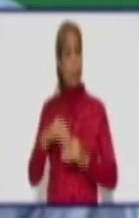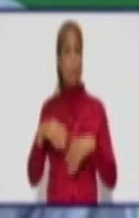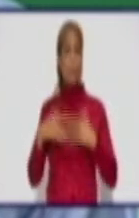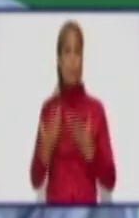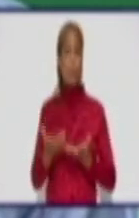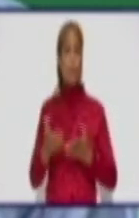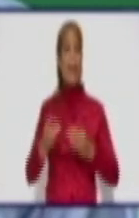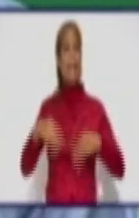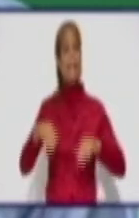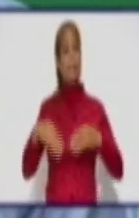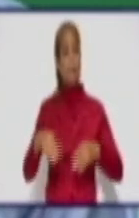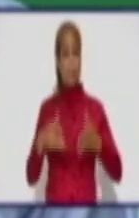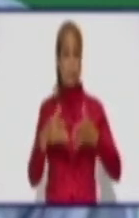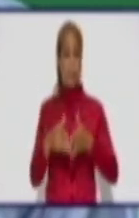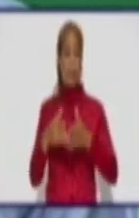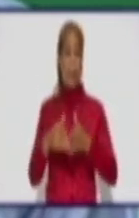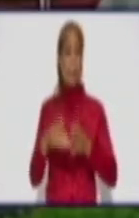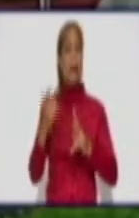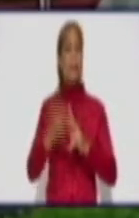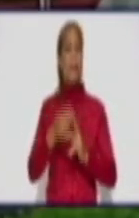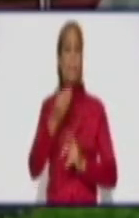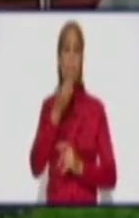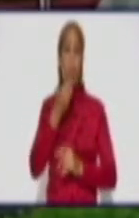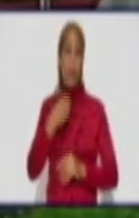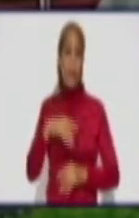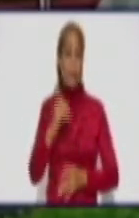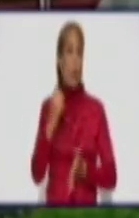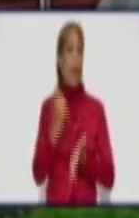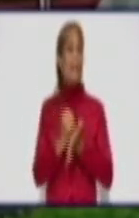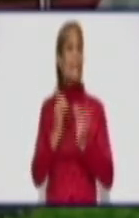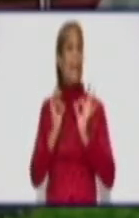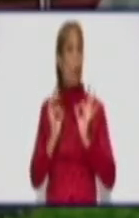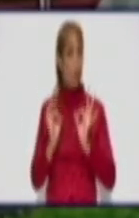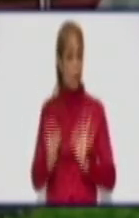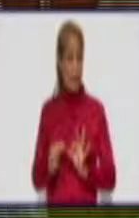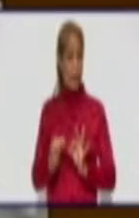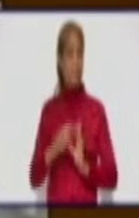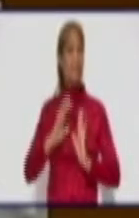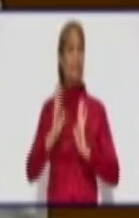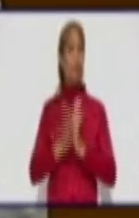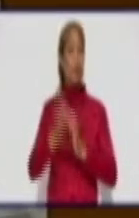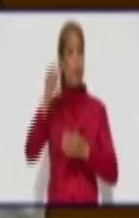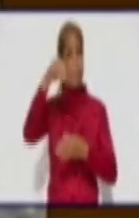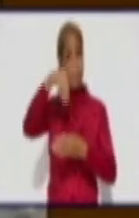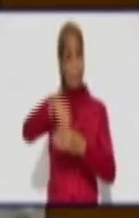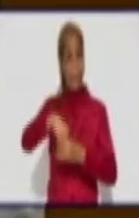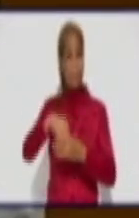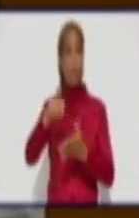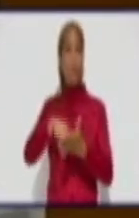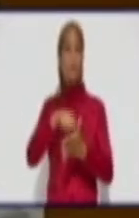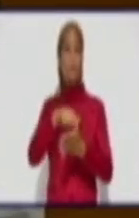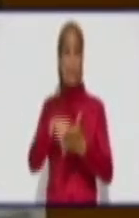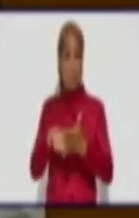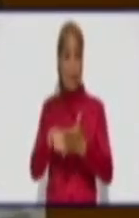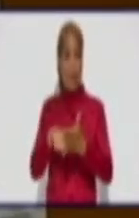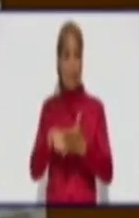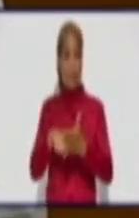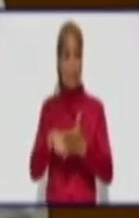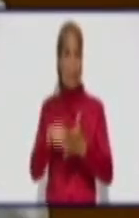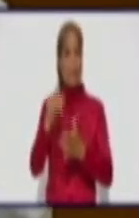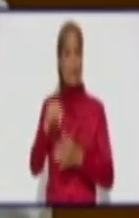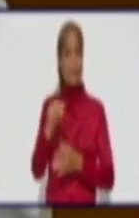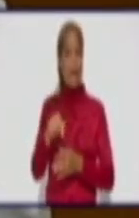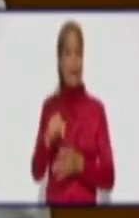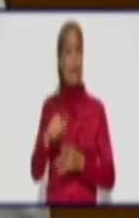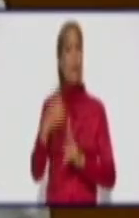asegurar que en el plan, con el incremento de las medidas que se hizo, está lo que hay que hacer, Junel, en